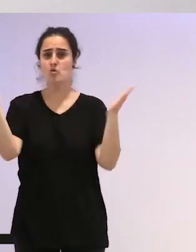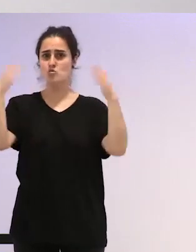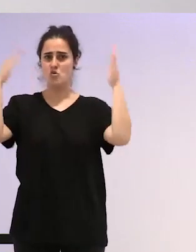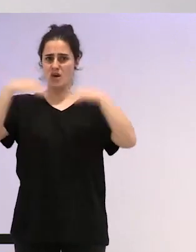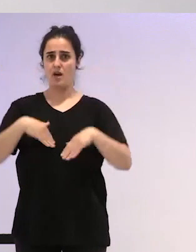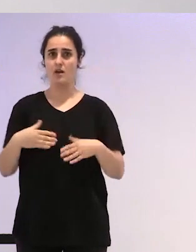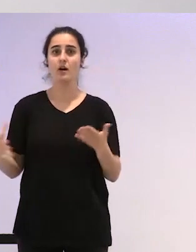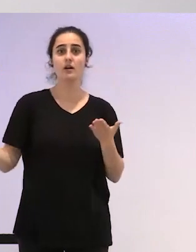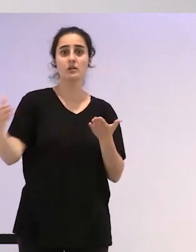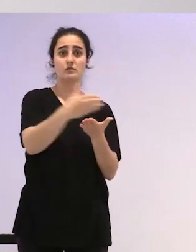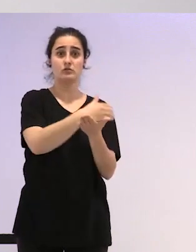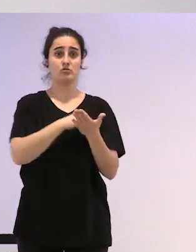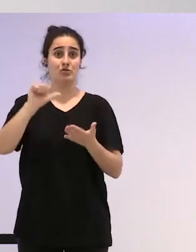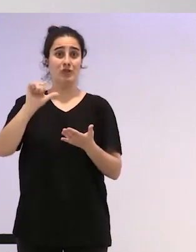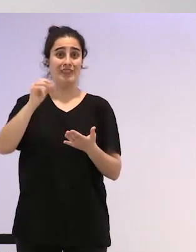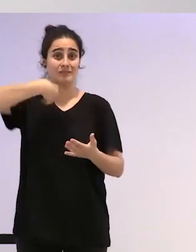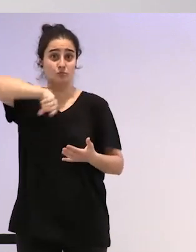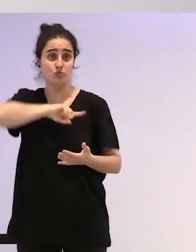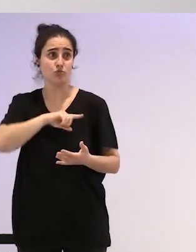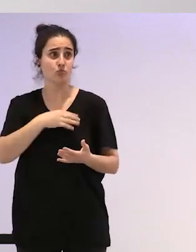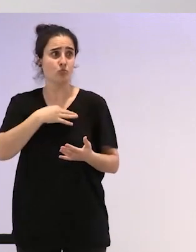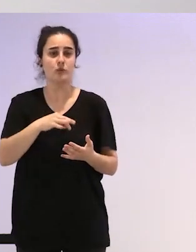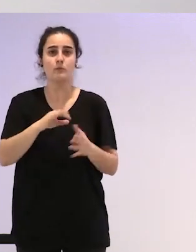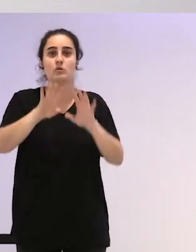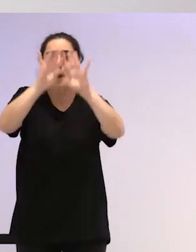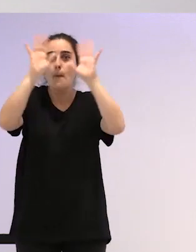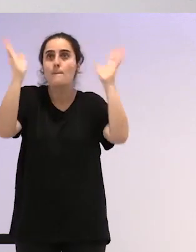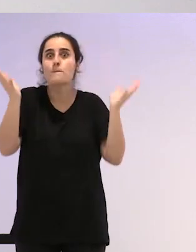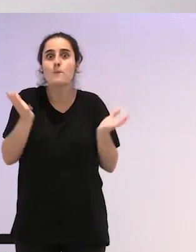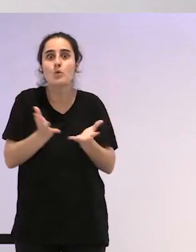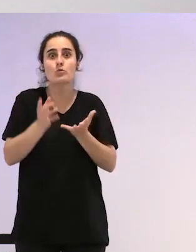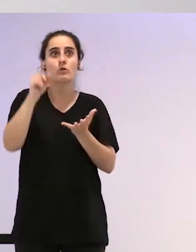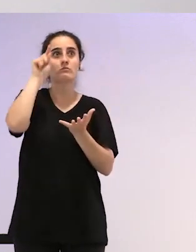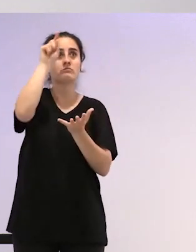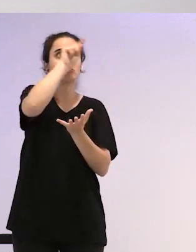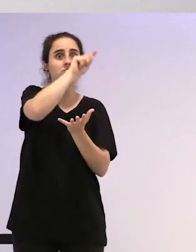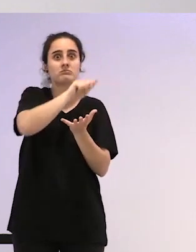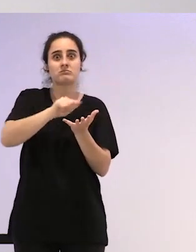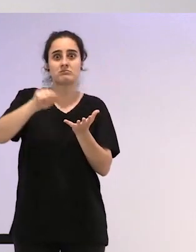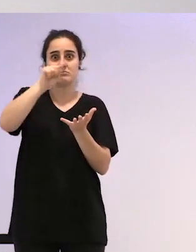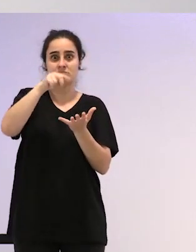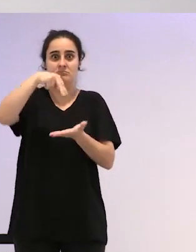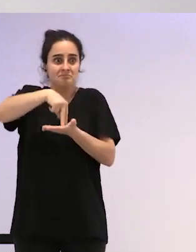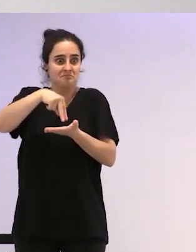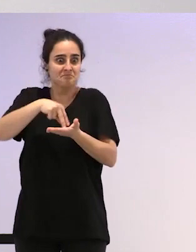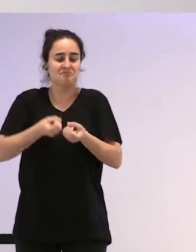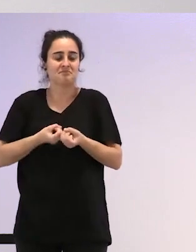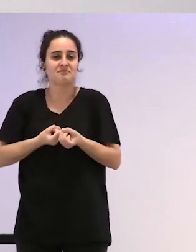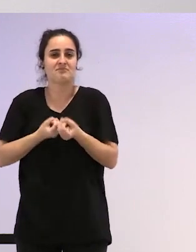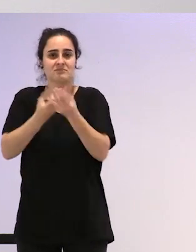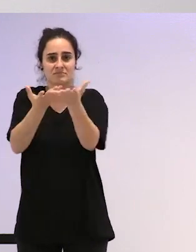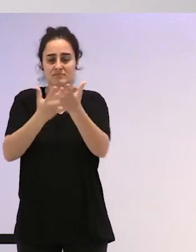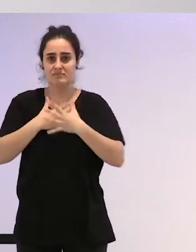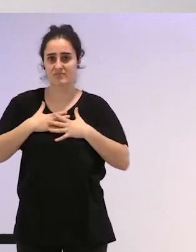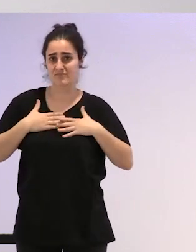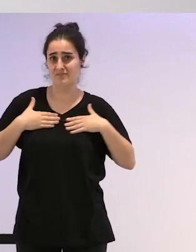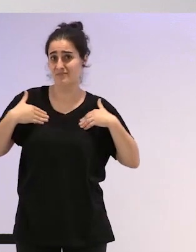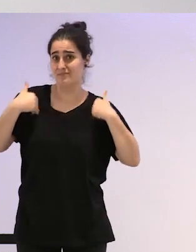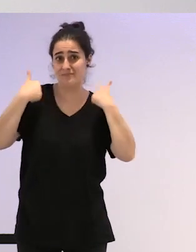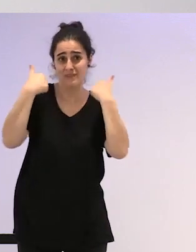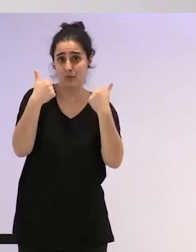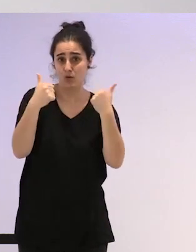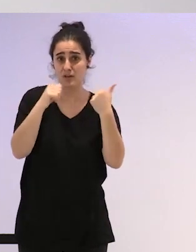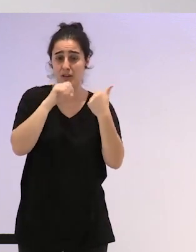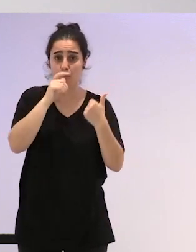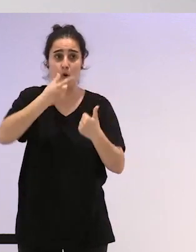pudiéramos estar en este mundo siendo, estando y expresándonos como nos dé la gana, porque no